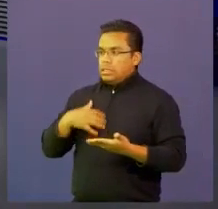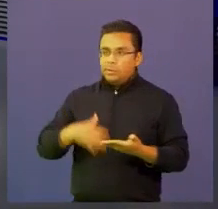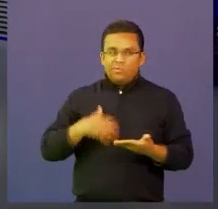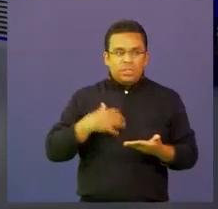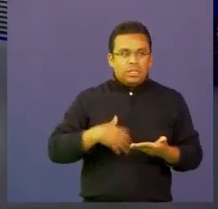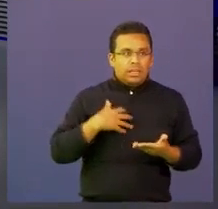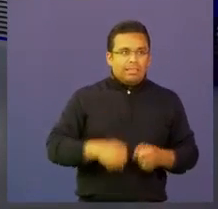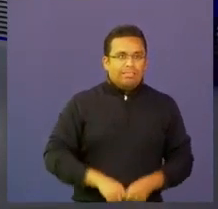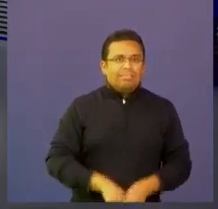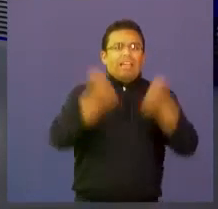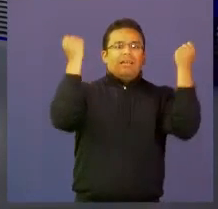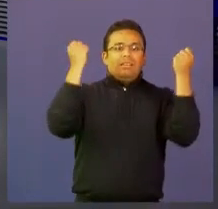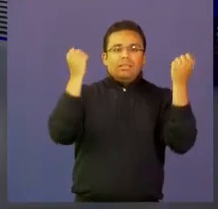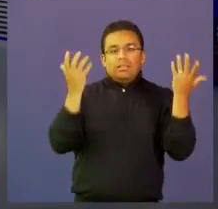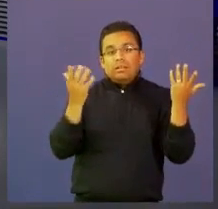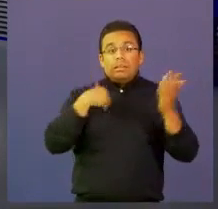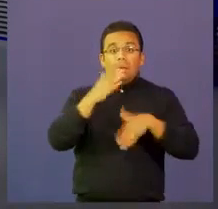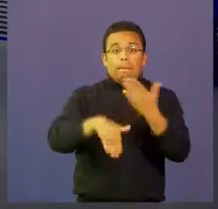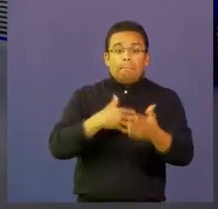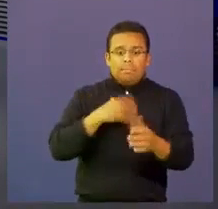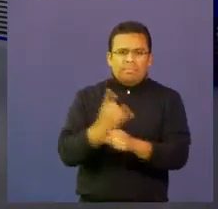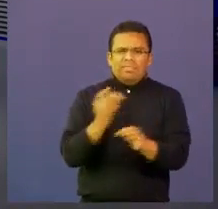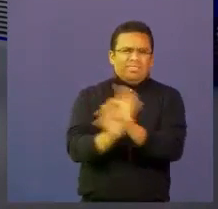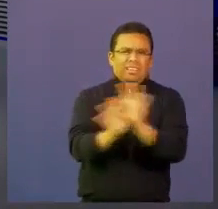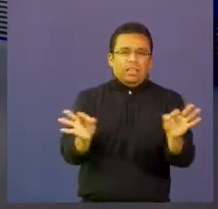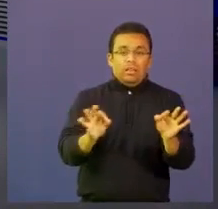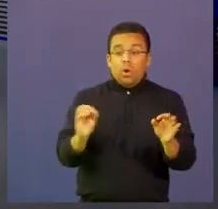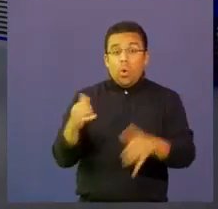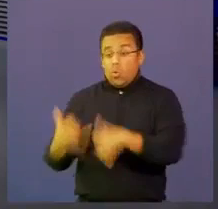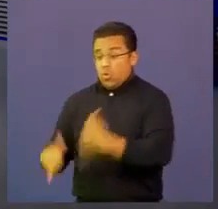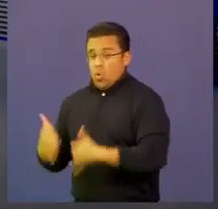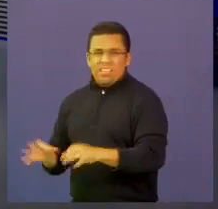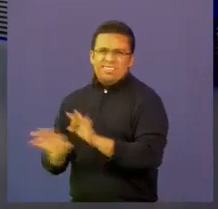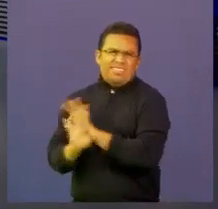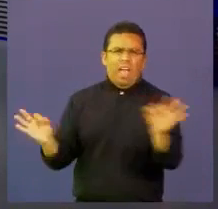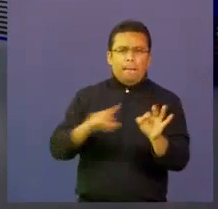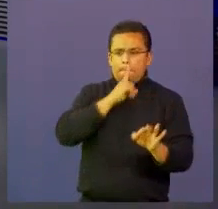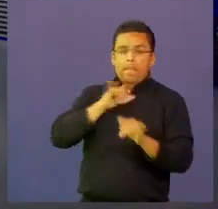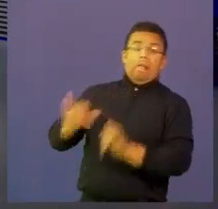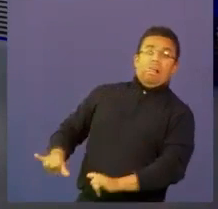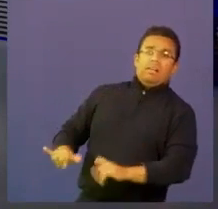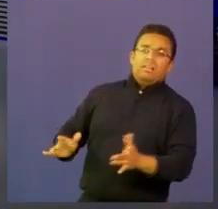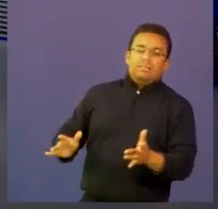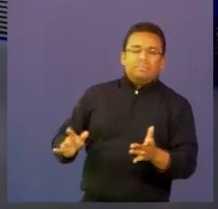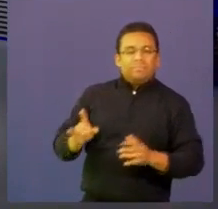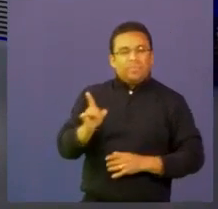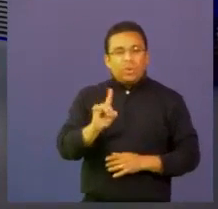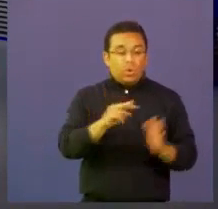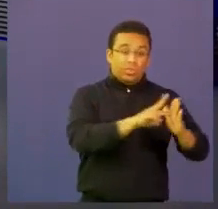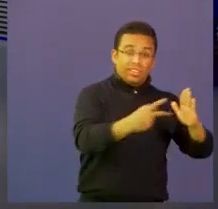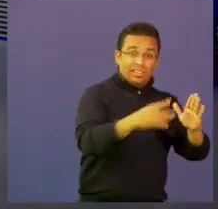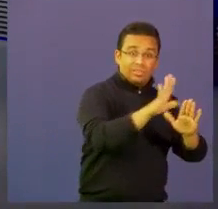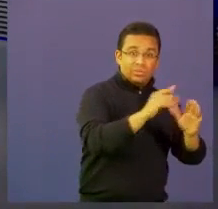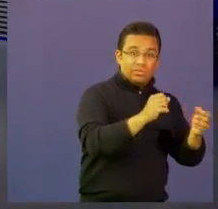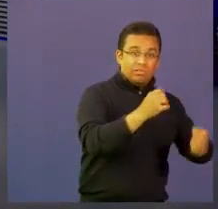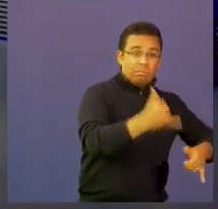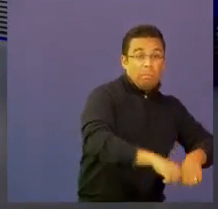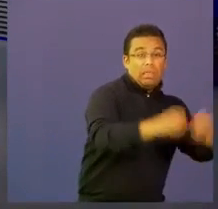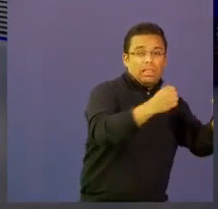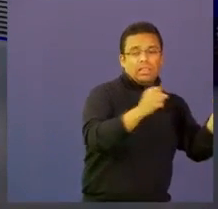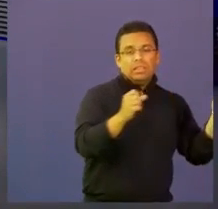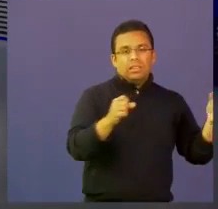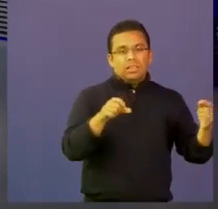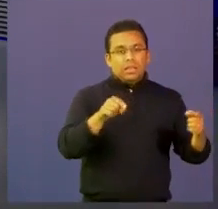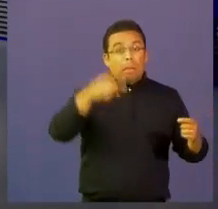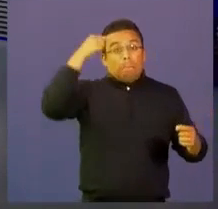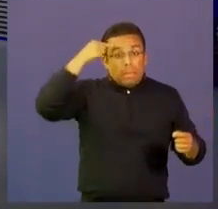cultura de cuidemos todo y no lo usemos, los juguetes no los dañemos y las herramientas tecnológicas tampoco. Creo que eso nos hace mucho